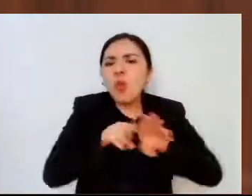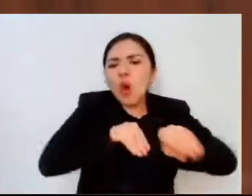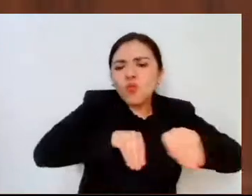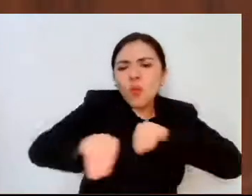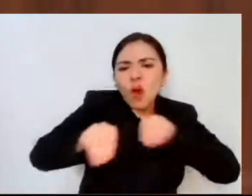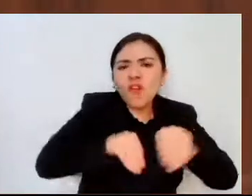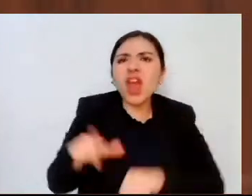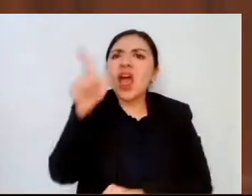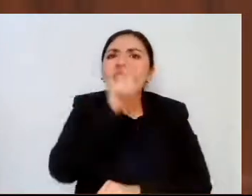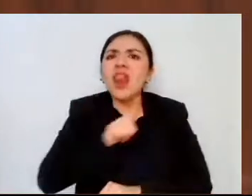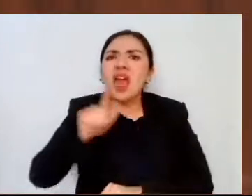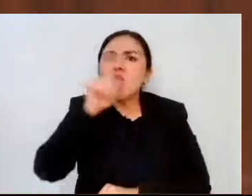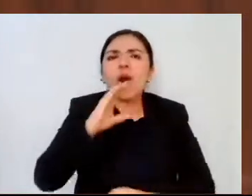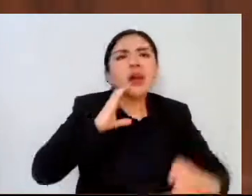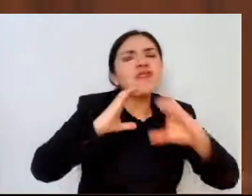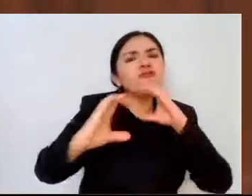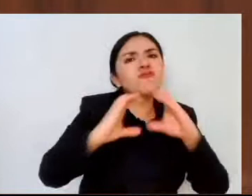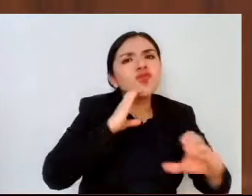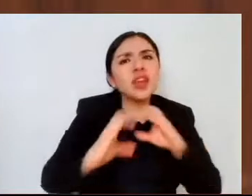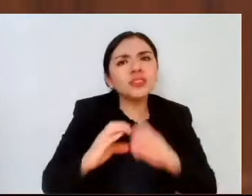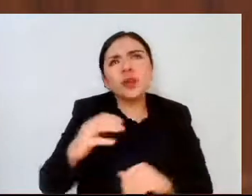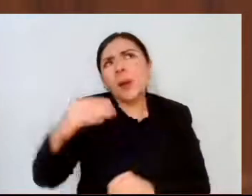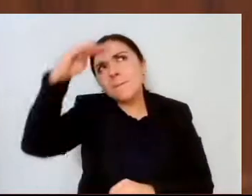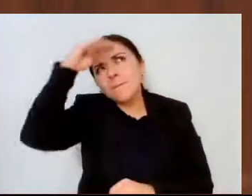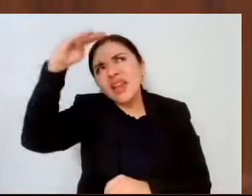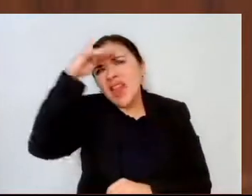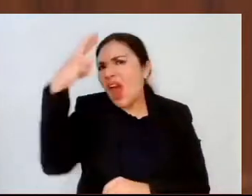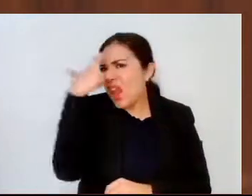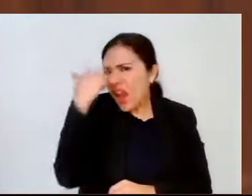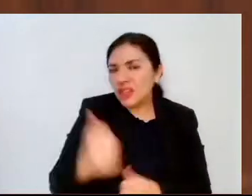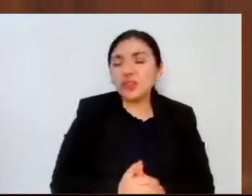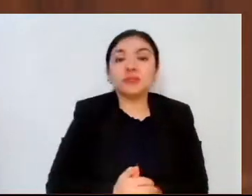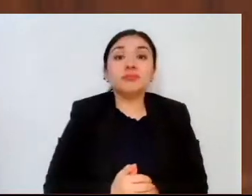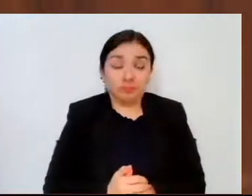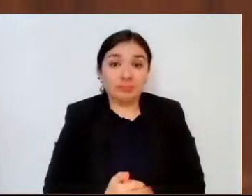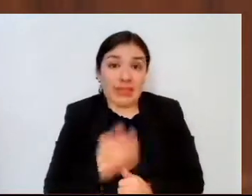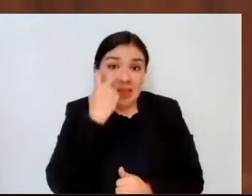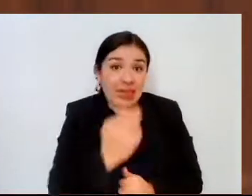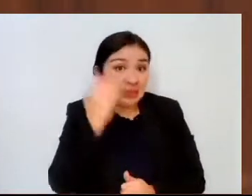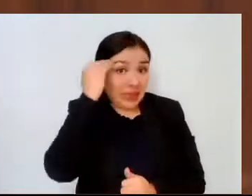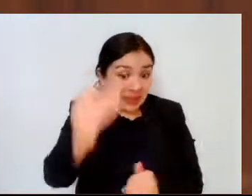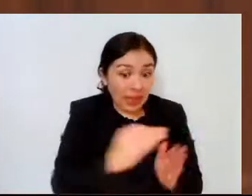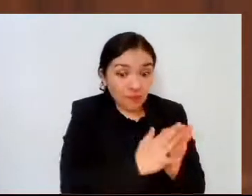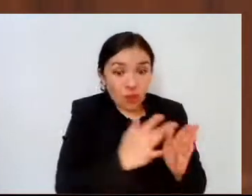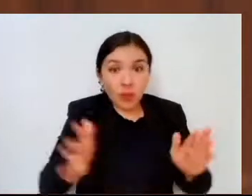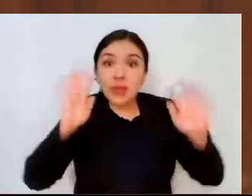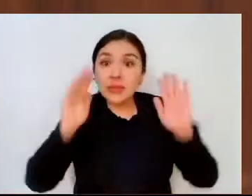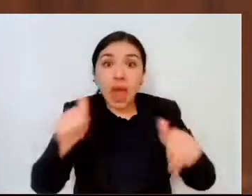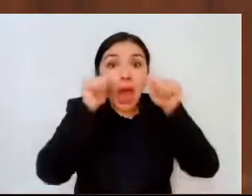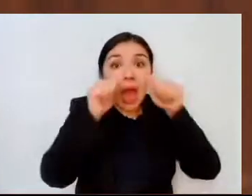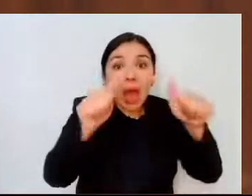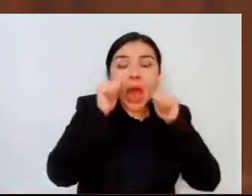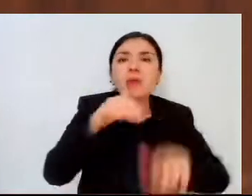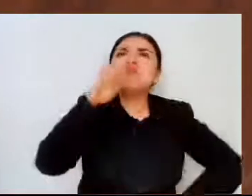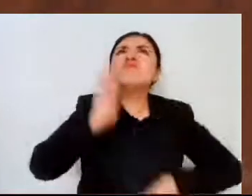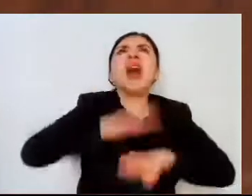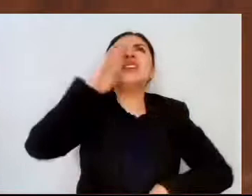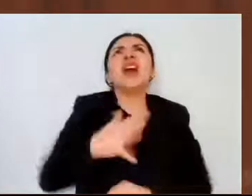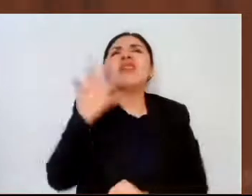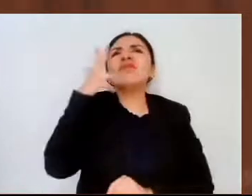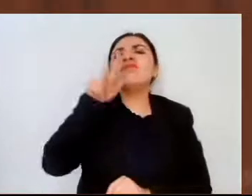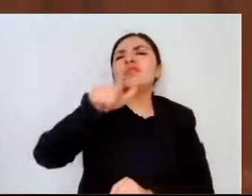lenguaje, comunicación y razonamiento. En este periodo atendimos a más de